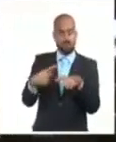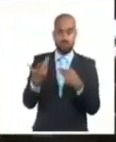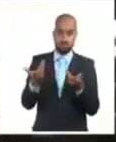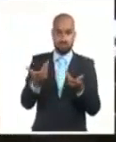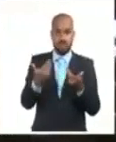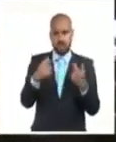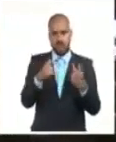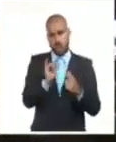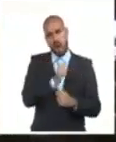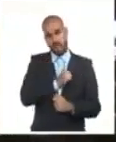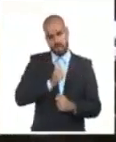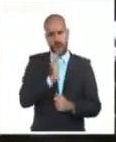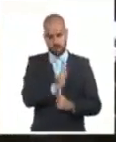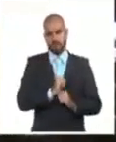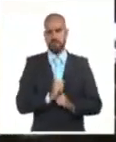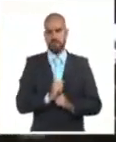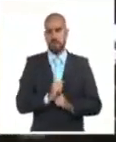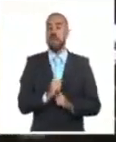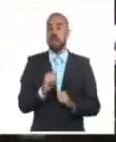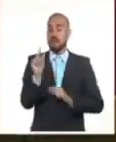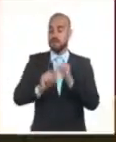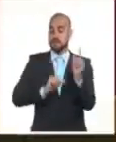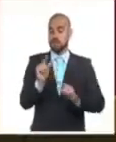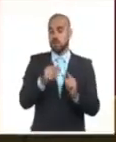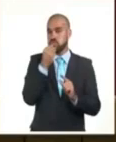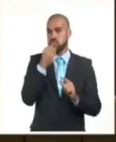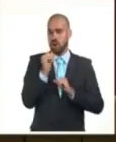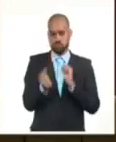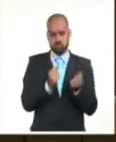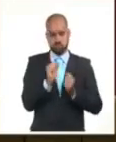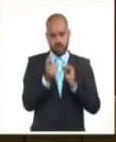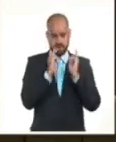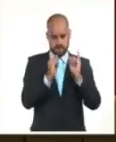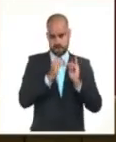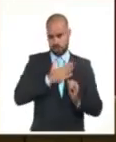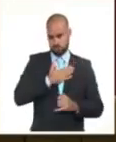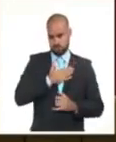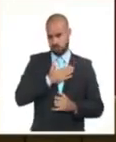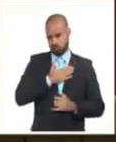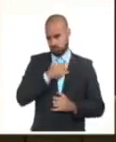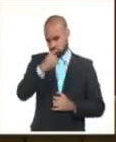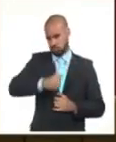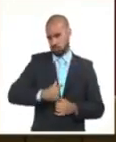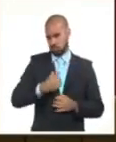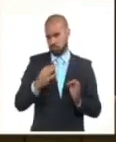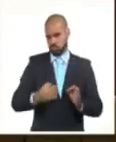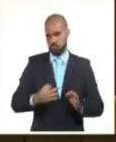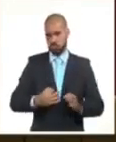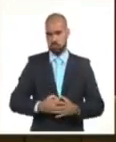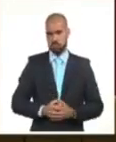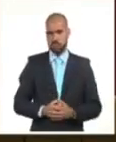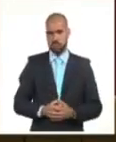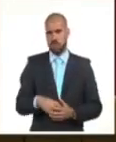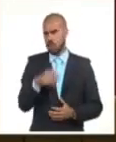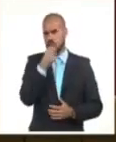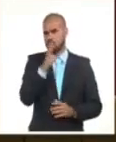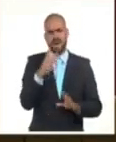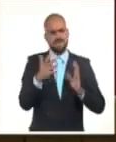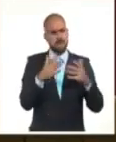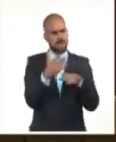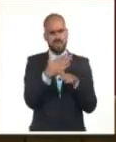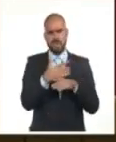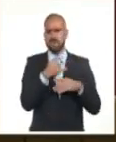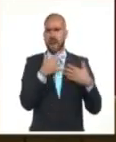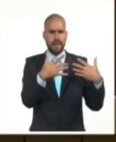personas de conocer y controlar las informaciones que les pertenecen, existentes en cualquier modalidad de